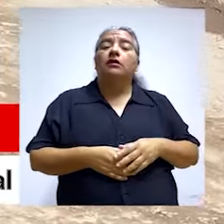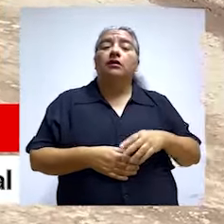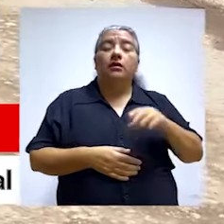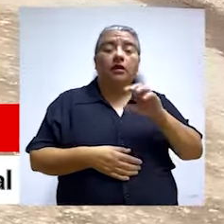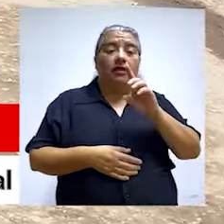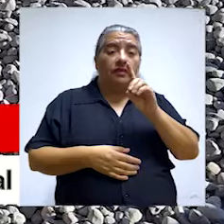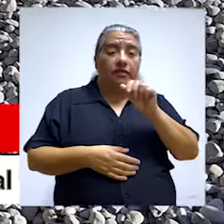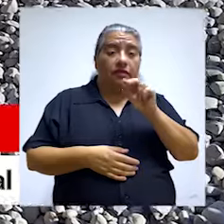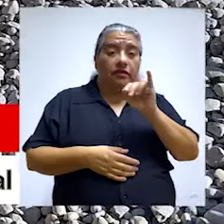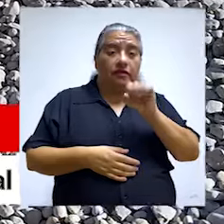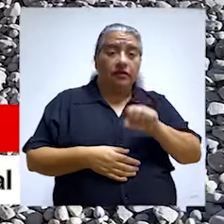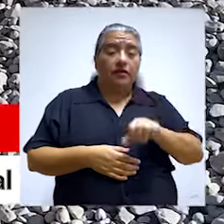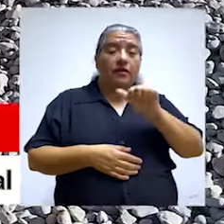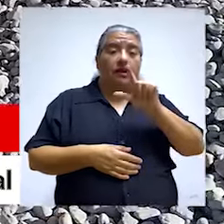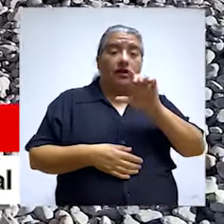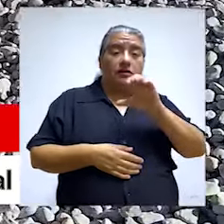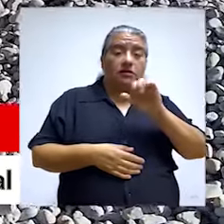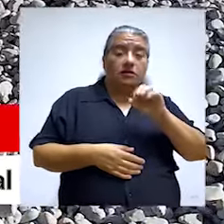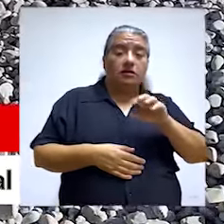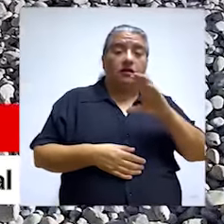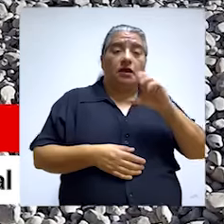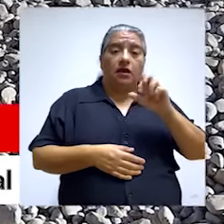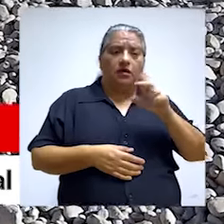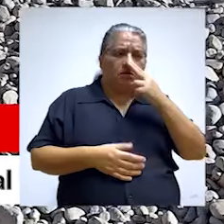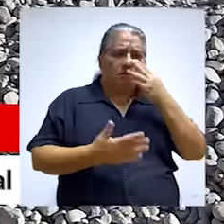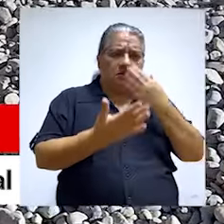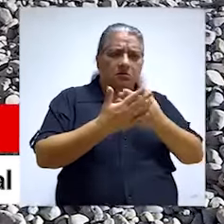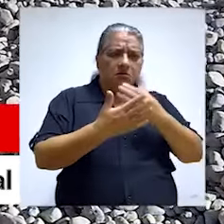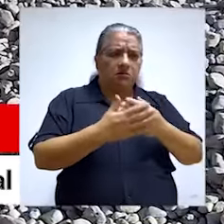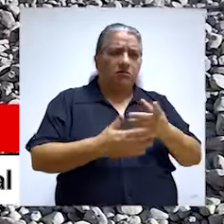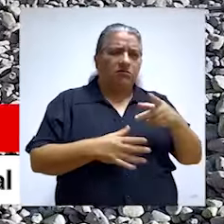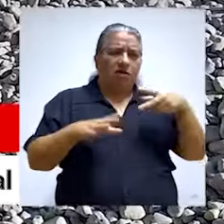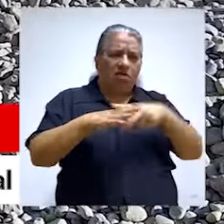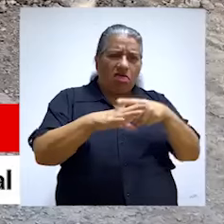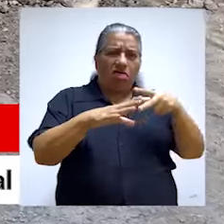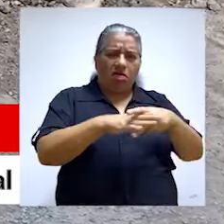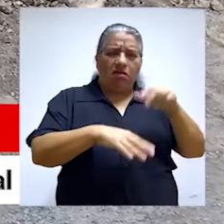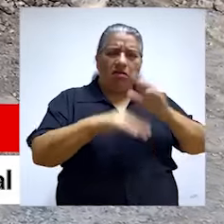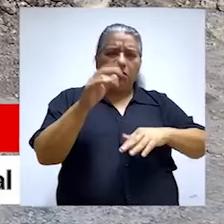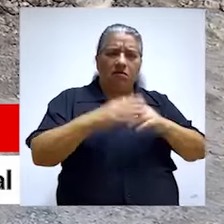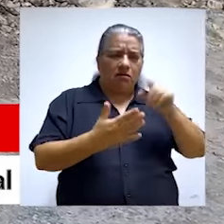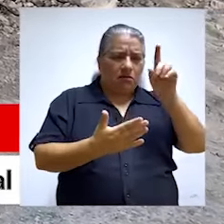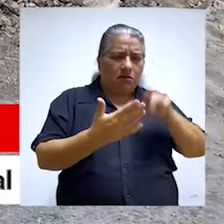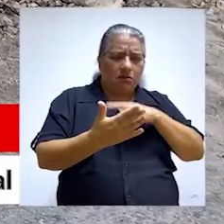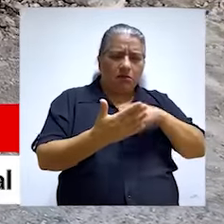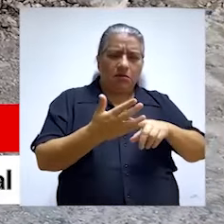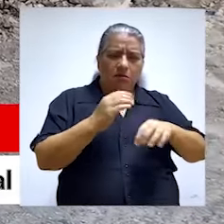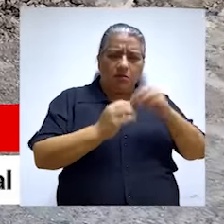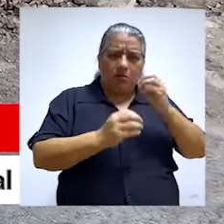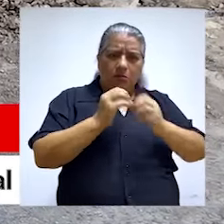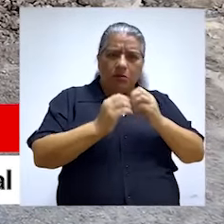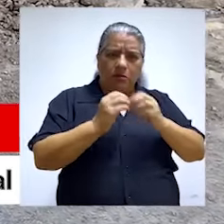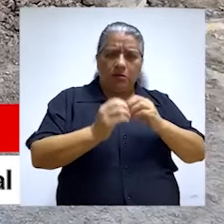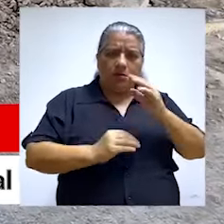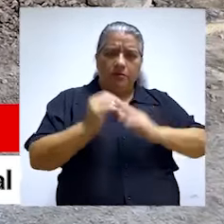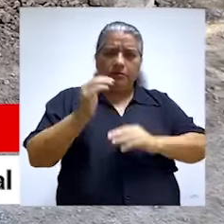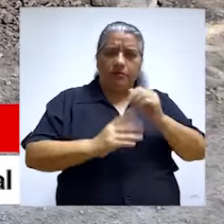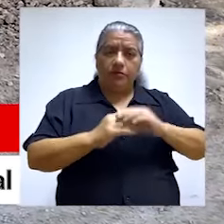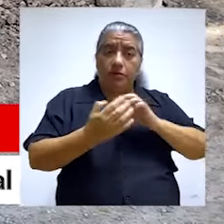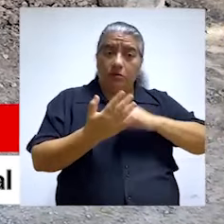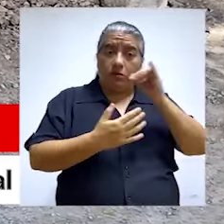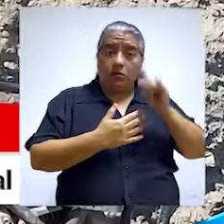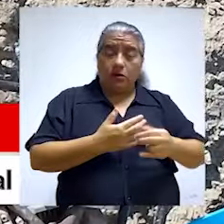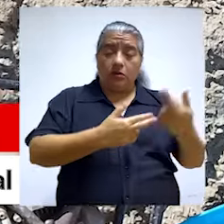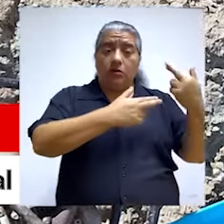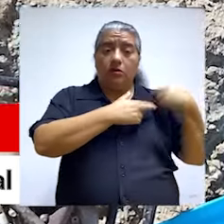Guaylasjirca, del distrito de Llanahuanca, provincia Daniel Alcides Carrión. Esto luego de evidenciarse trabajos inconclusos y